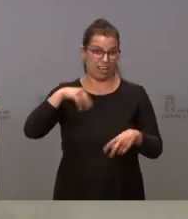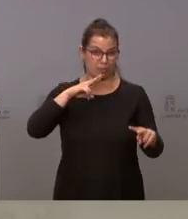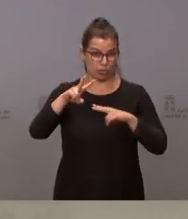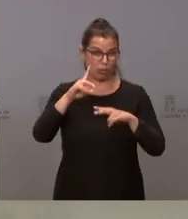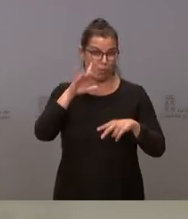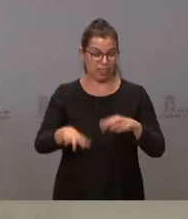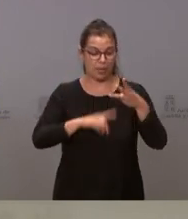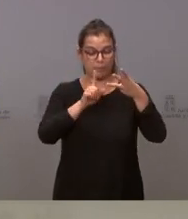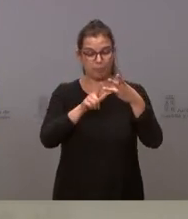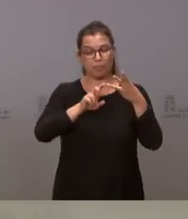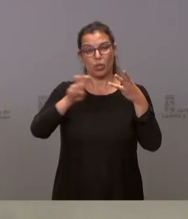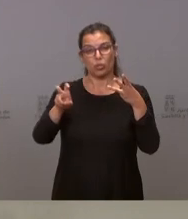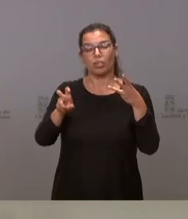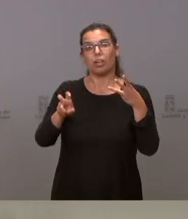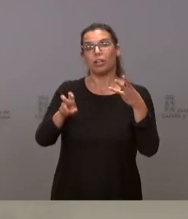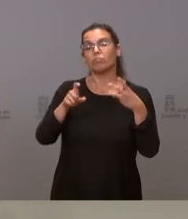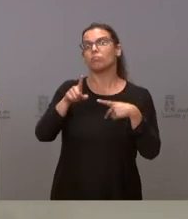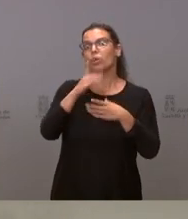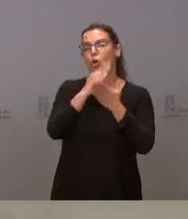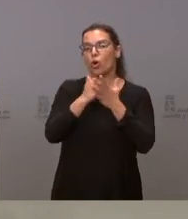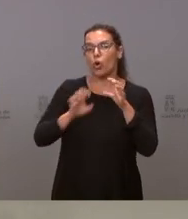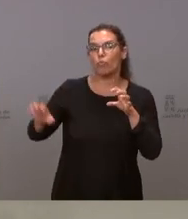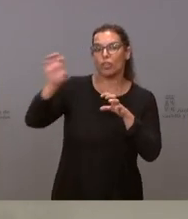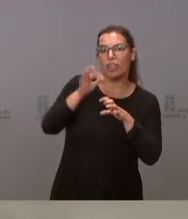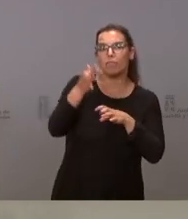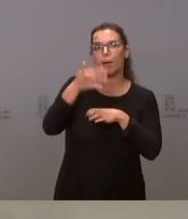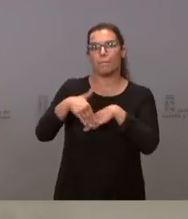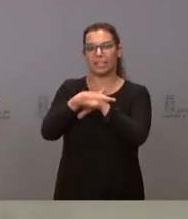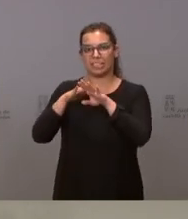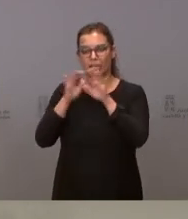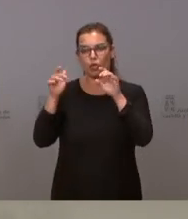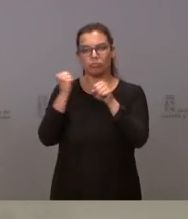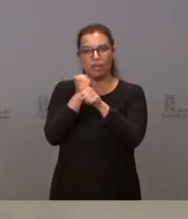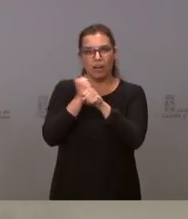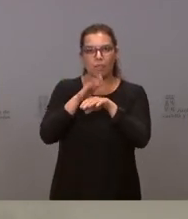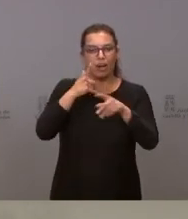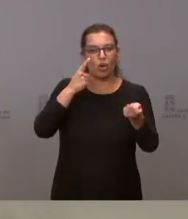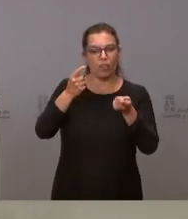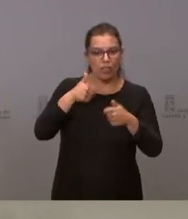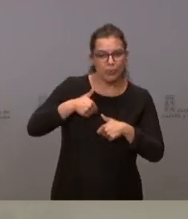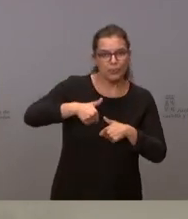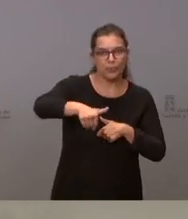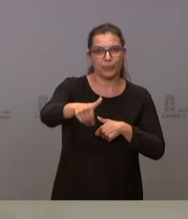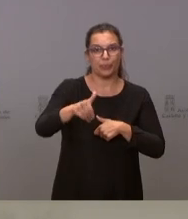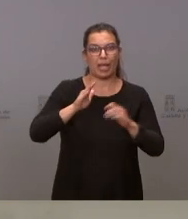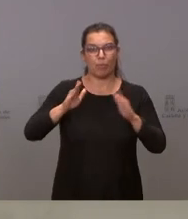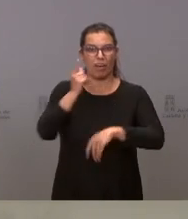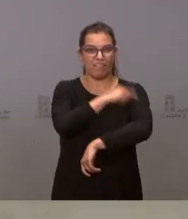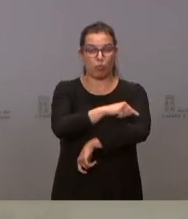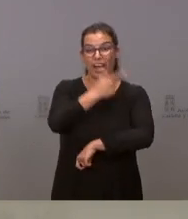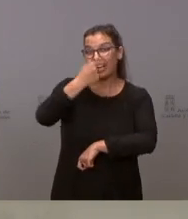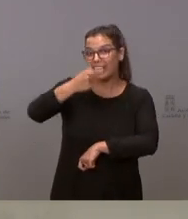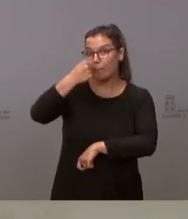y por último las comunidades y el ministerio trabajan en la coordinación de la próxima campaña de la gripe que